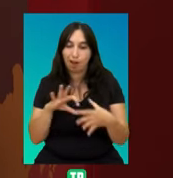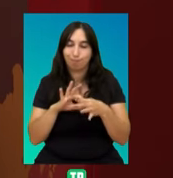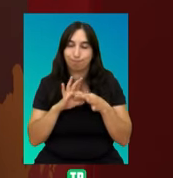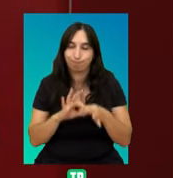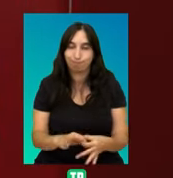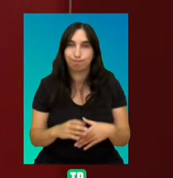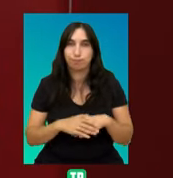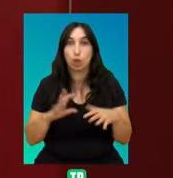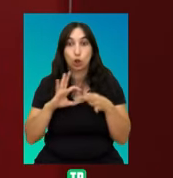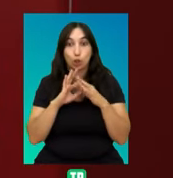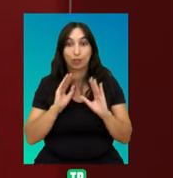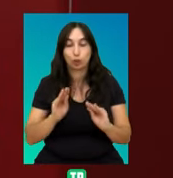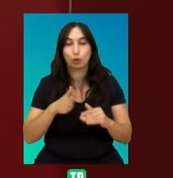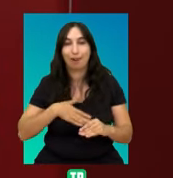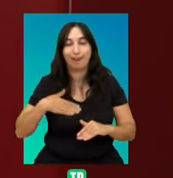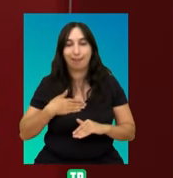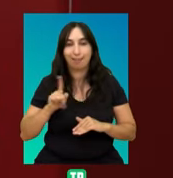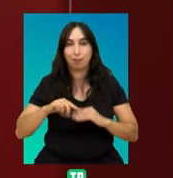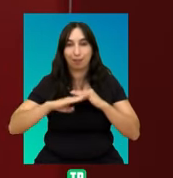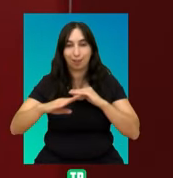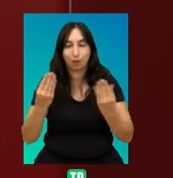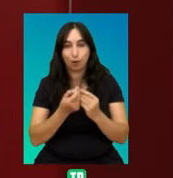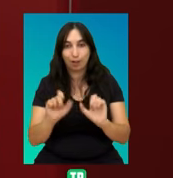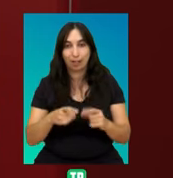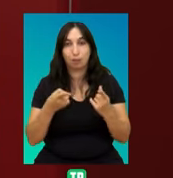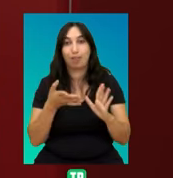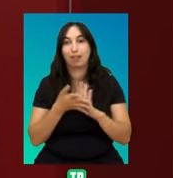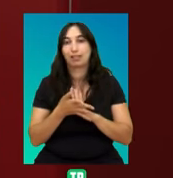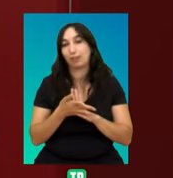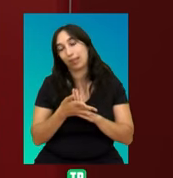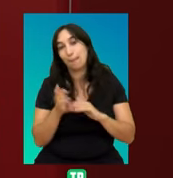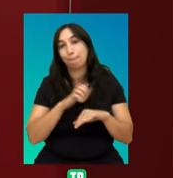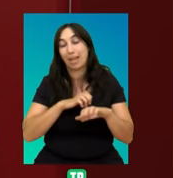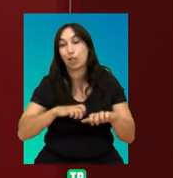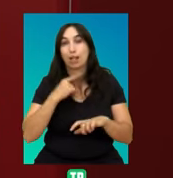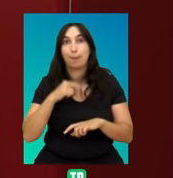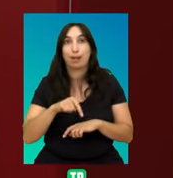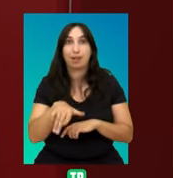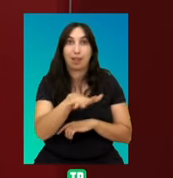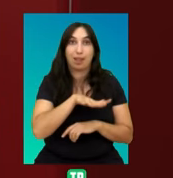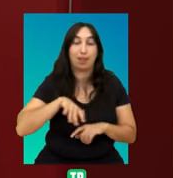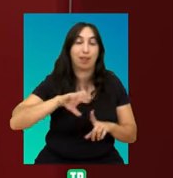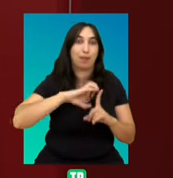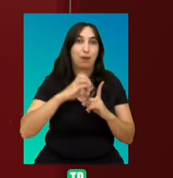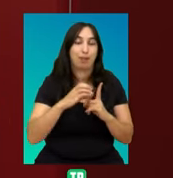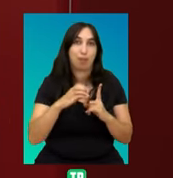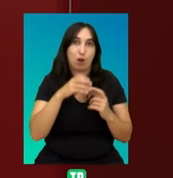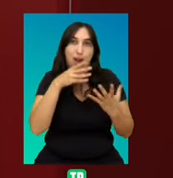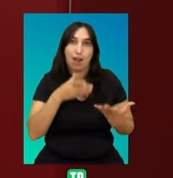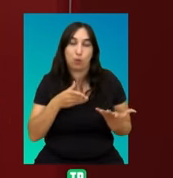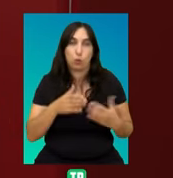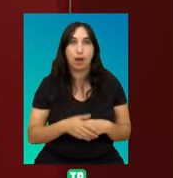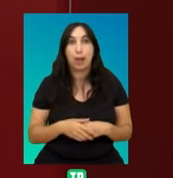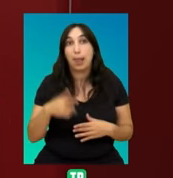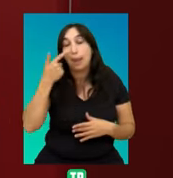el mundo natural. Esta conexión gratificante y estabilizadora con la naturaleza ha sido mayoritariamente perdida en la civilización occidental.